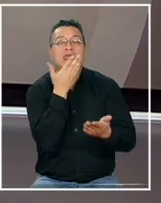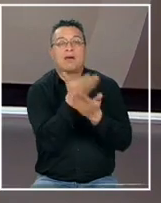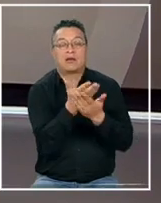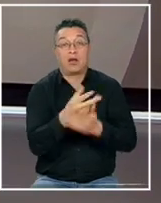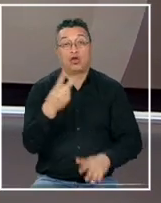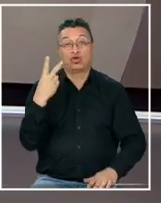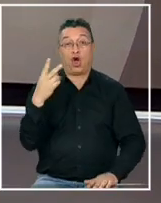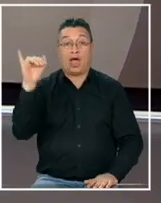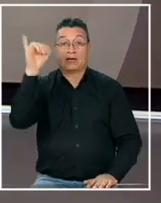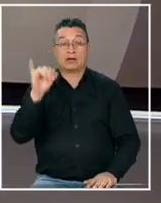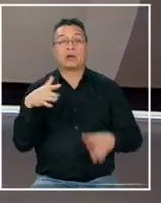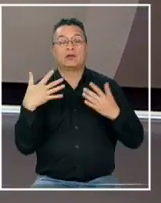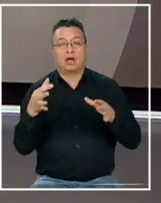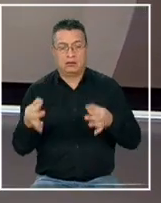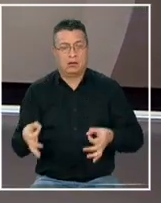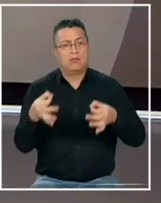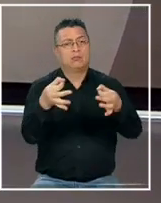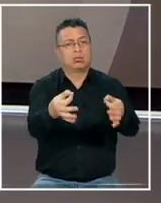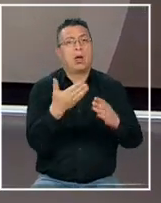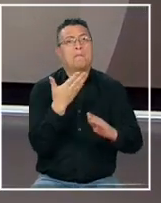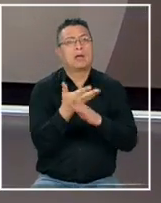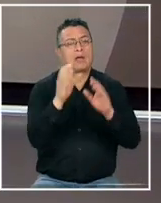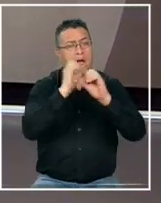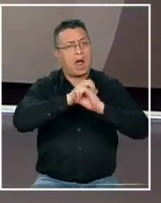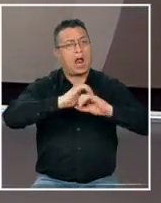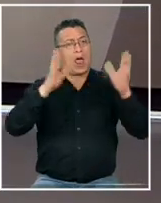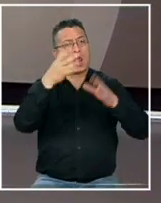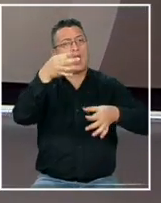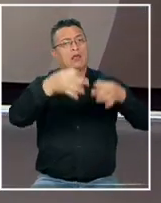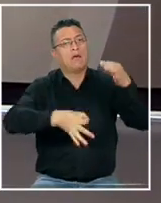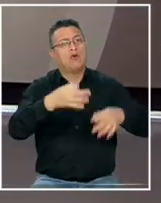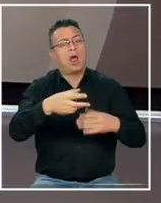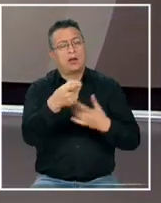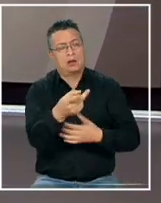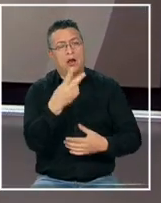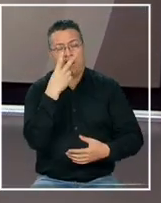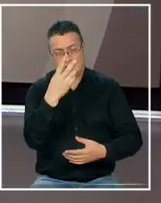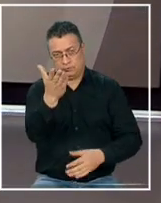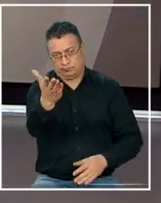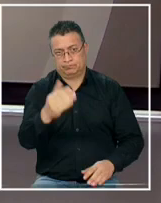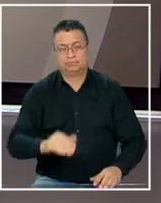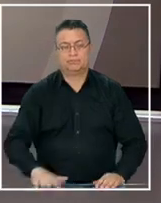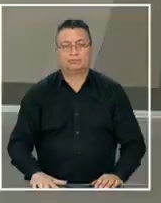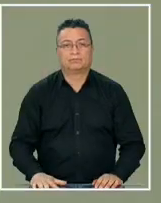hecho, dos ISAPRES ya presentaron recursos de aclaración ante el máximo tribunal. Lo vemos en el siguiente informe.